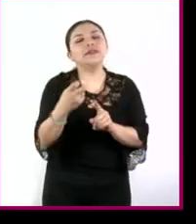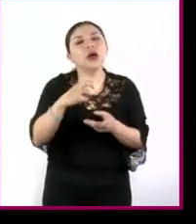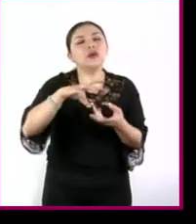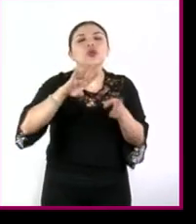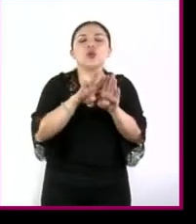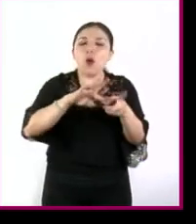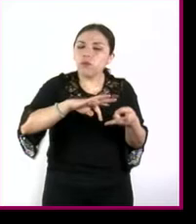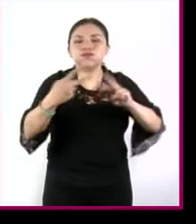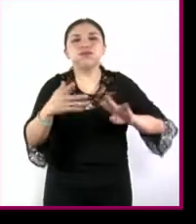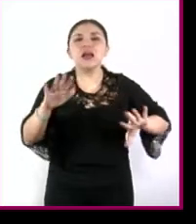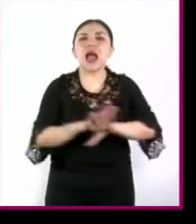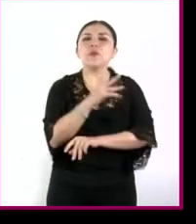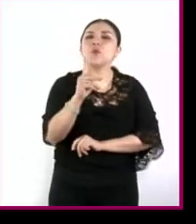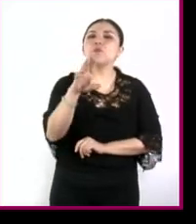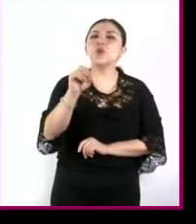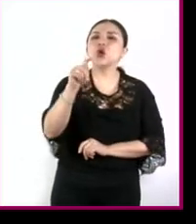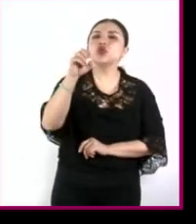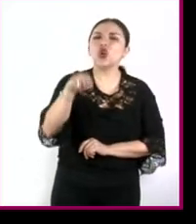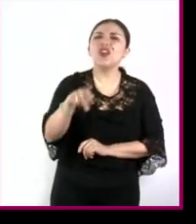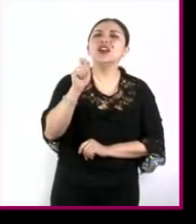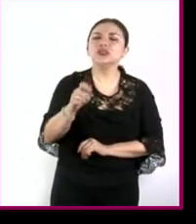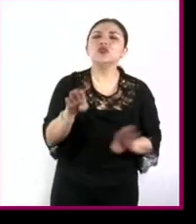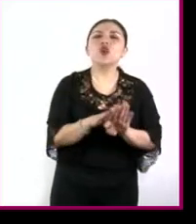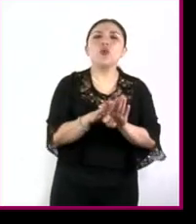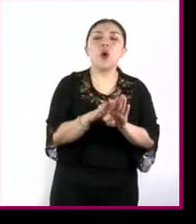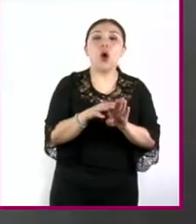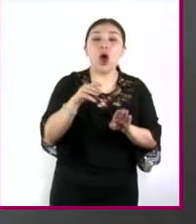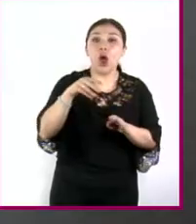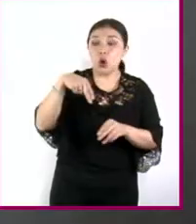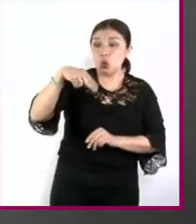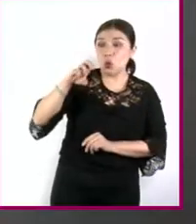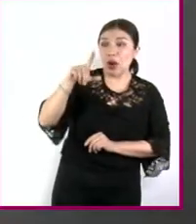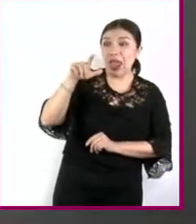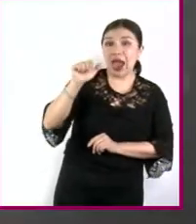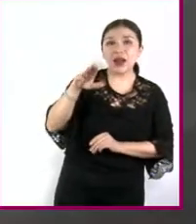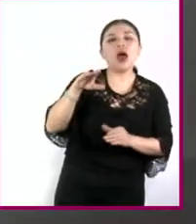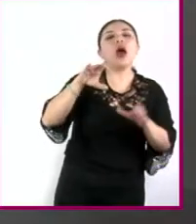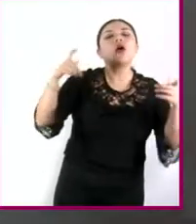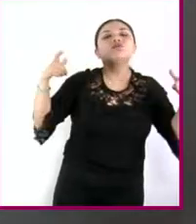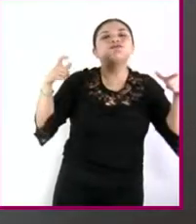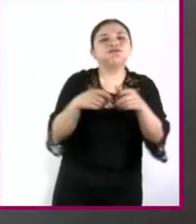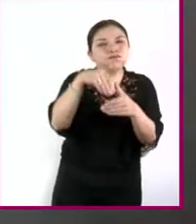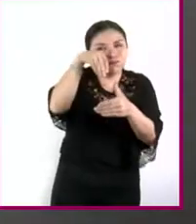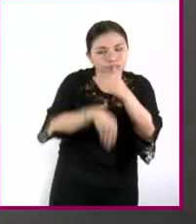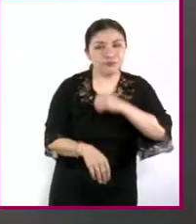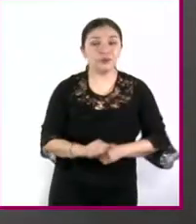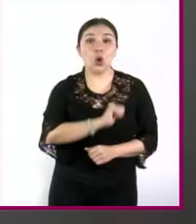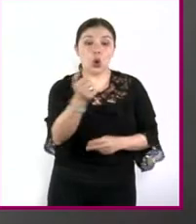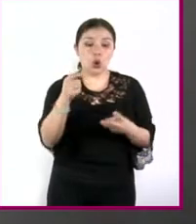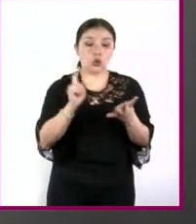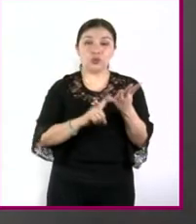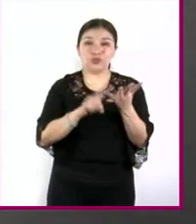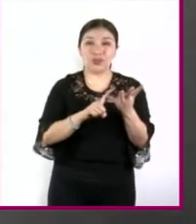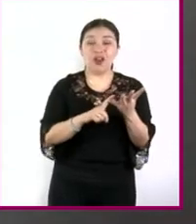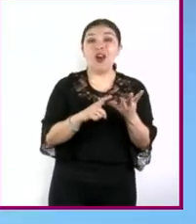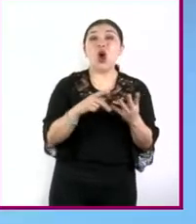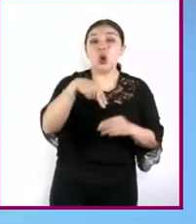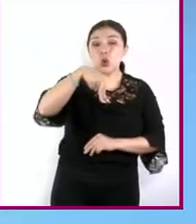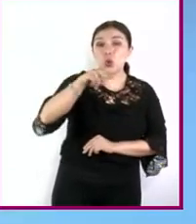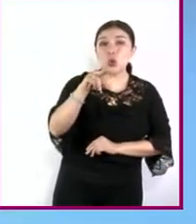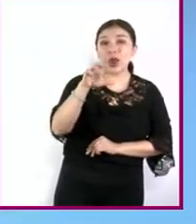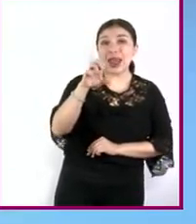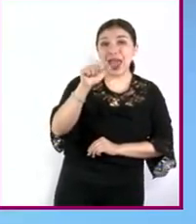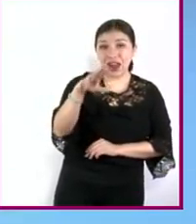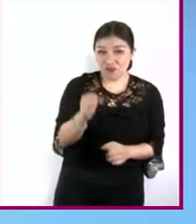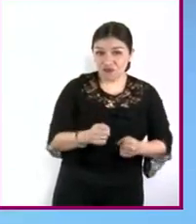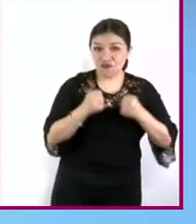al que se le conoce como decaimiento nuclear por otro lado la fuerza nuclear fuerte es la que mantiene unidos los neutrones y